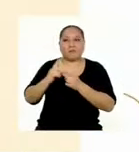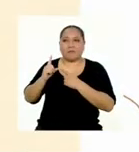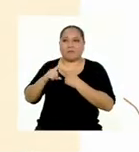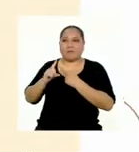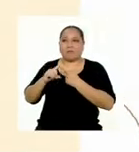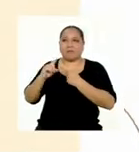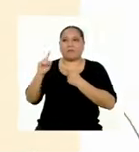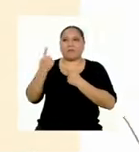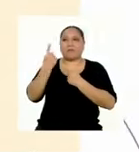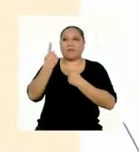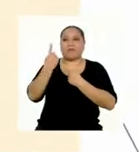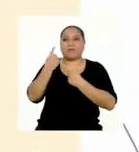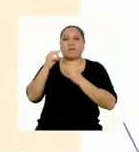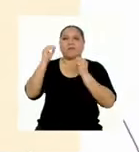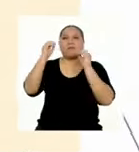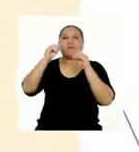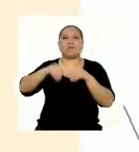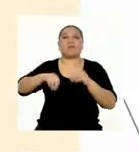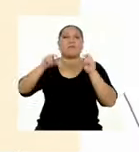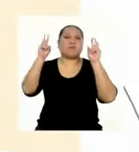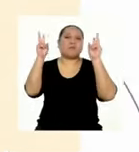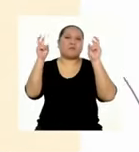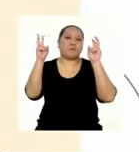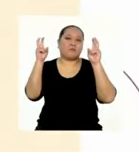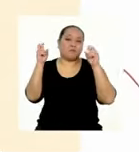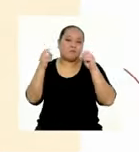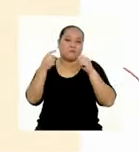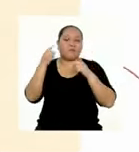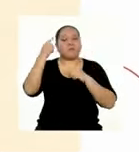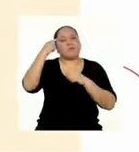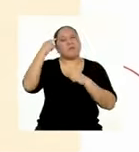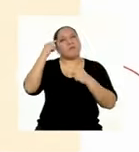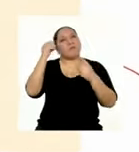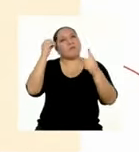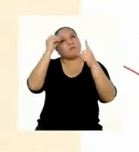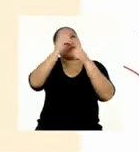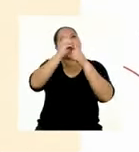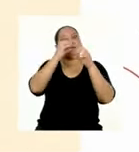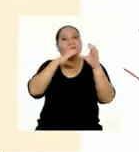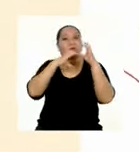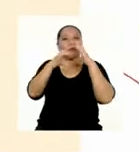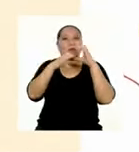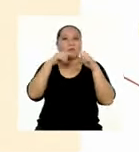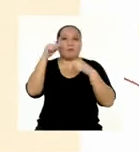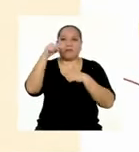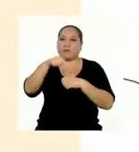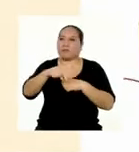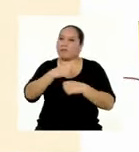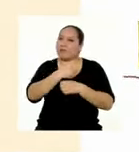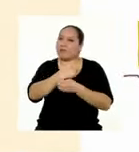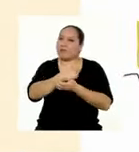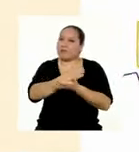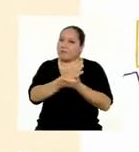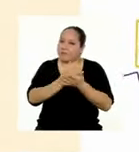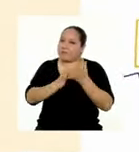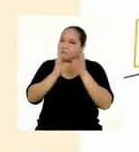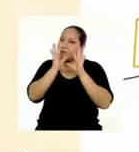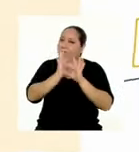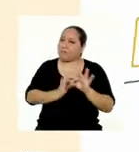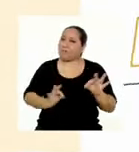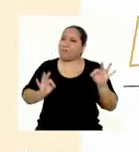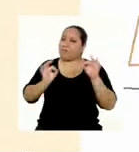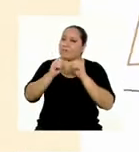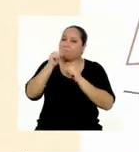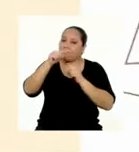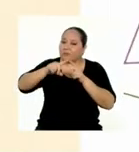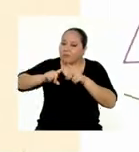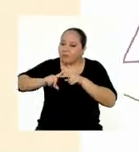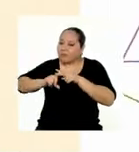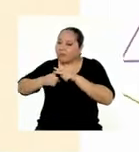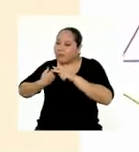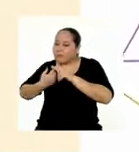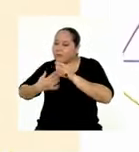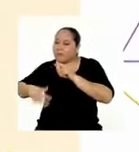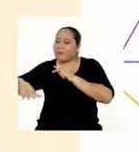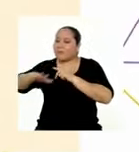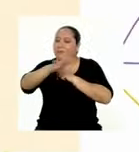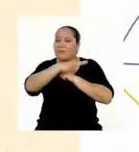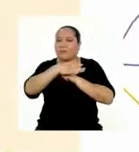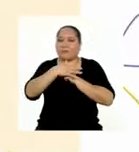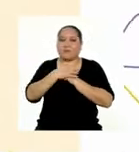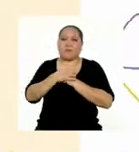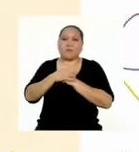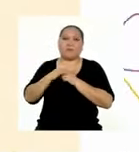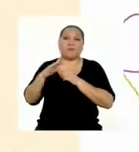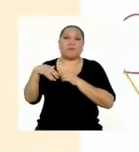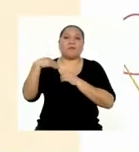Primero, definimos el tema y planteamos la situación comunicativa. Este paso es muy importante, porque de aquí parte todo lo demás.